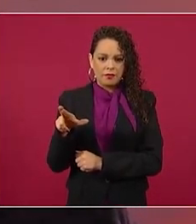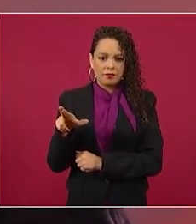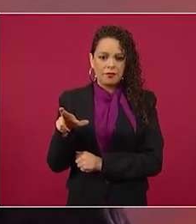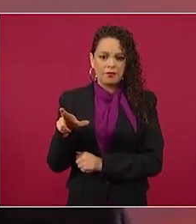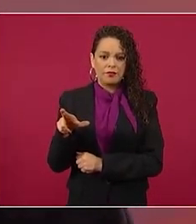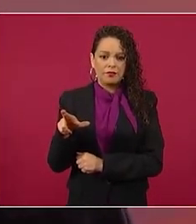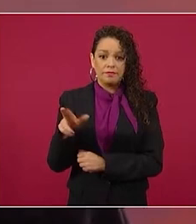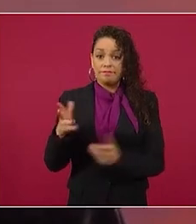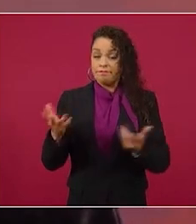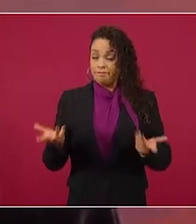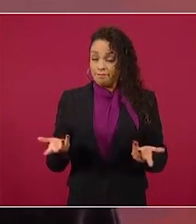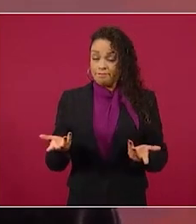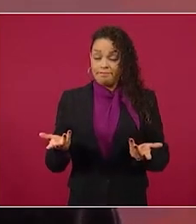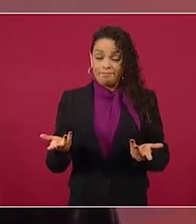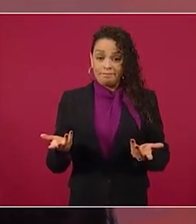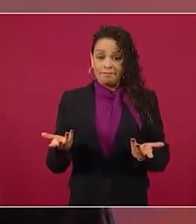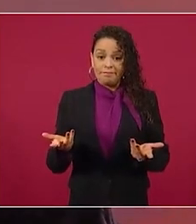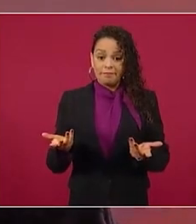entonces